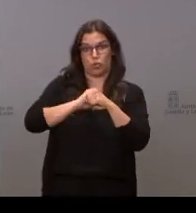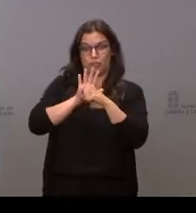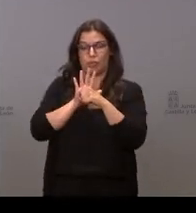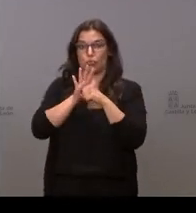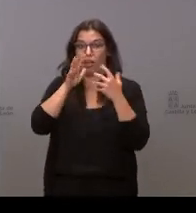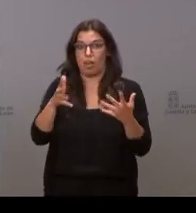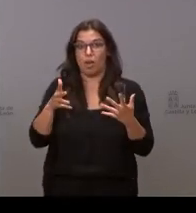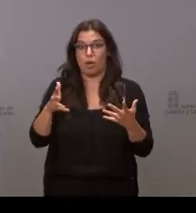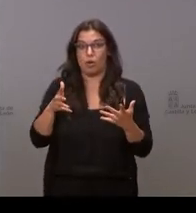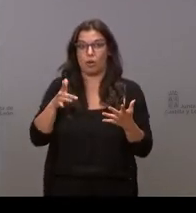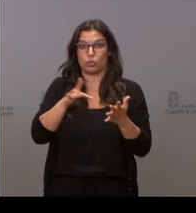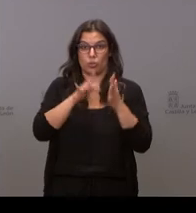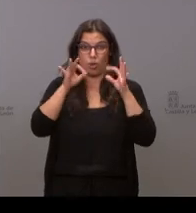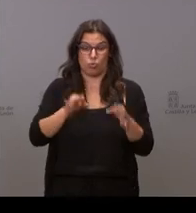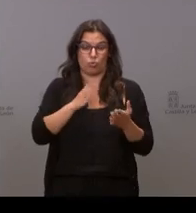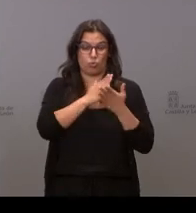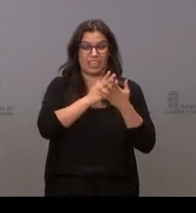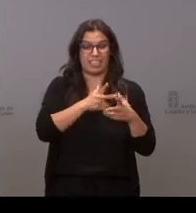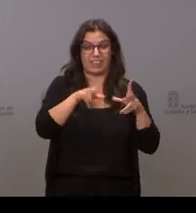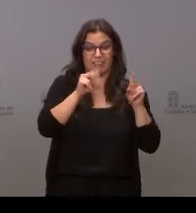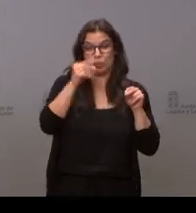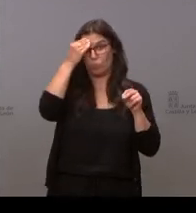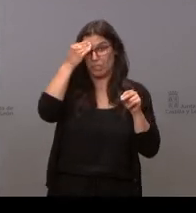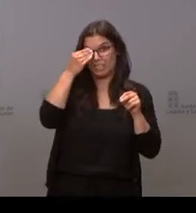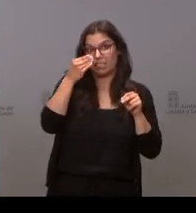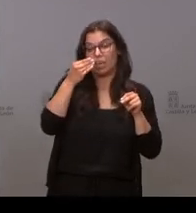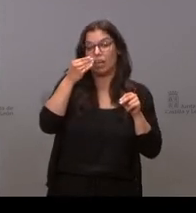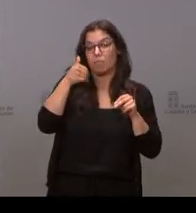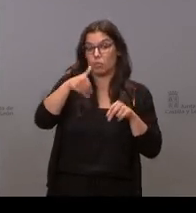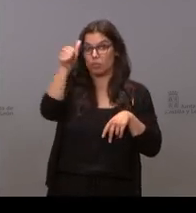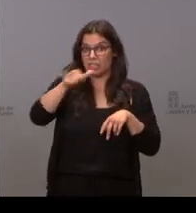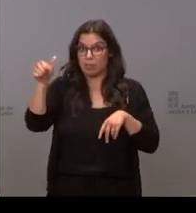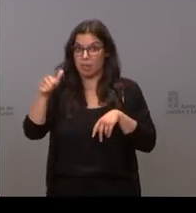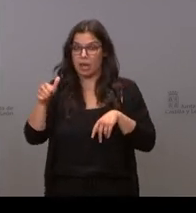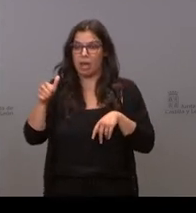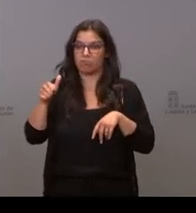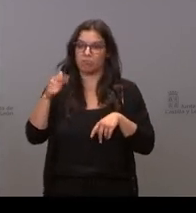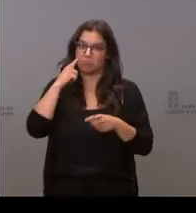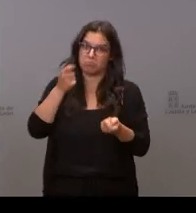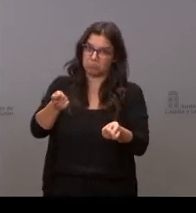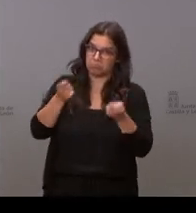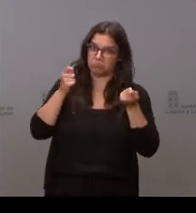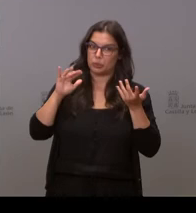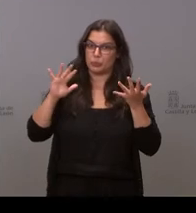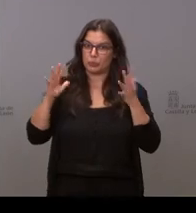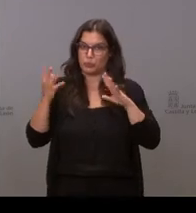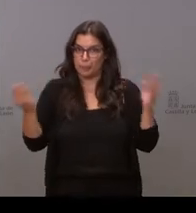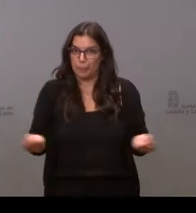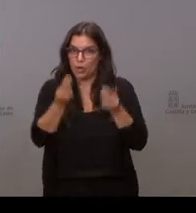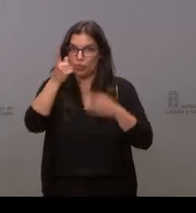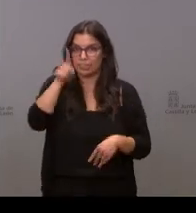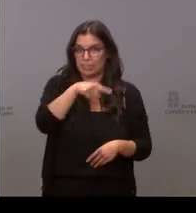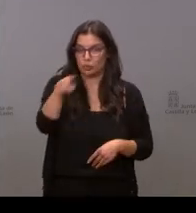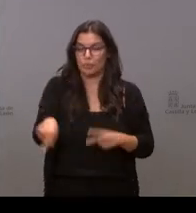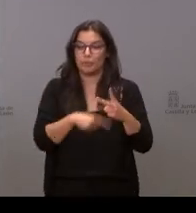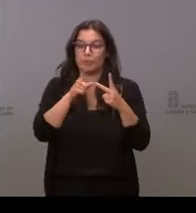al final del periodo electivo será corto en las próximas semanas se reconducirá la situación y también quería saber